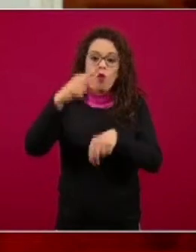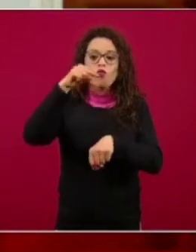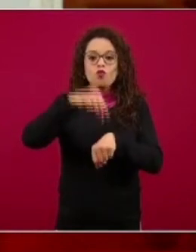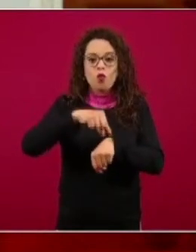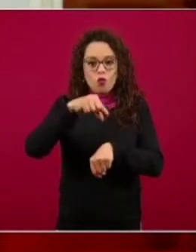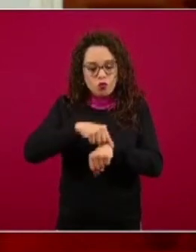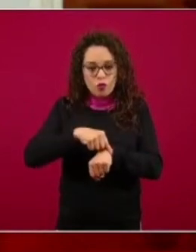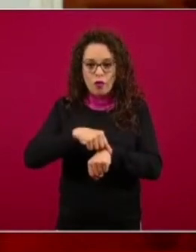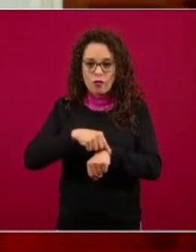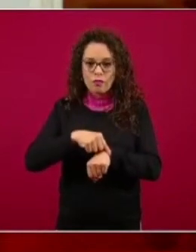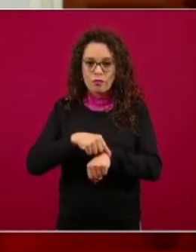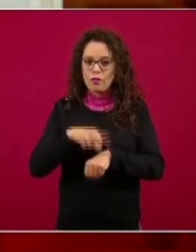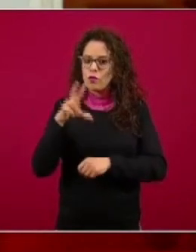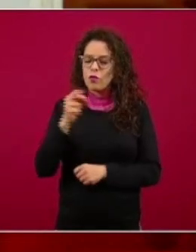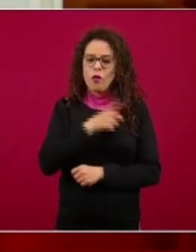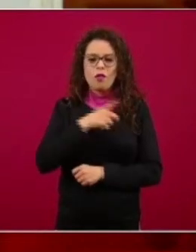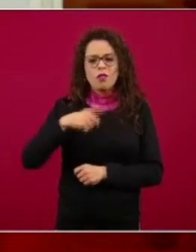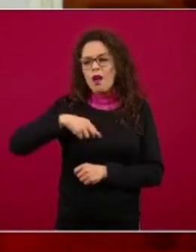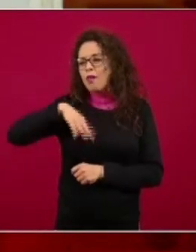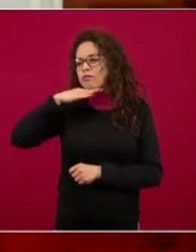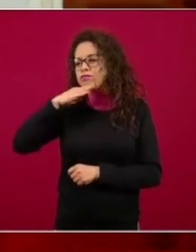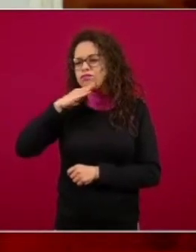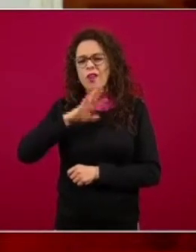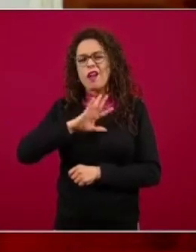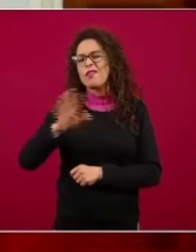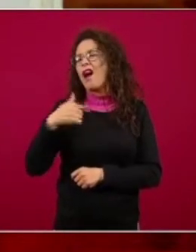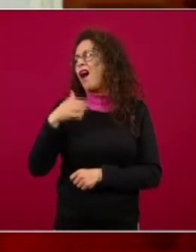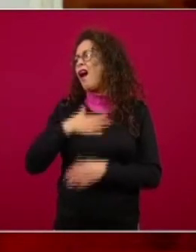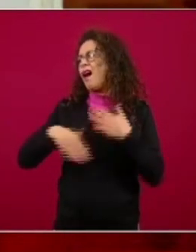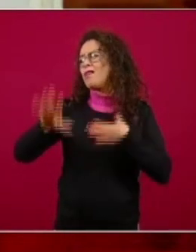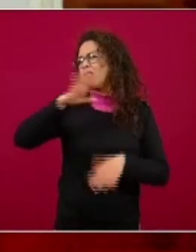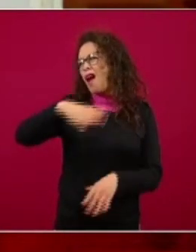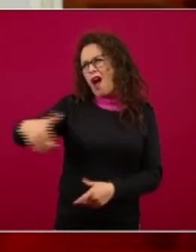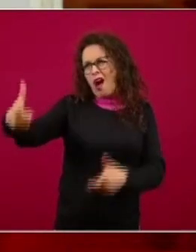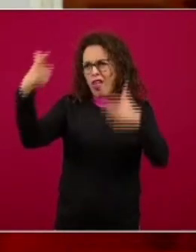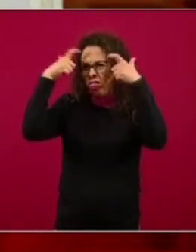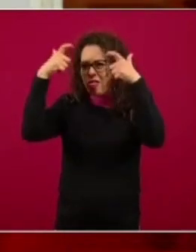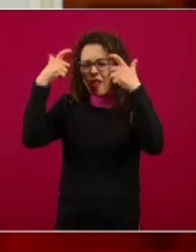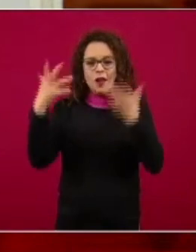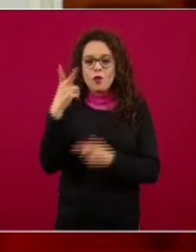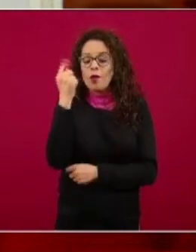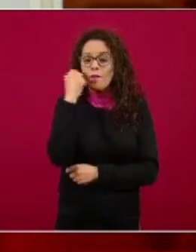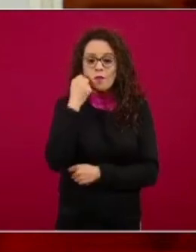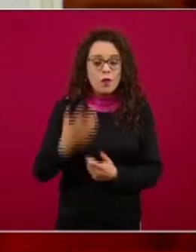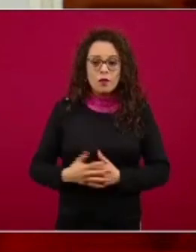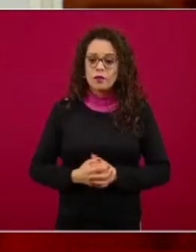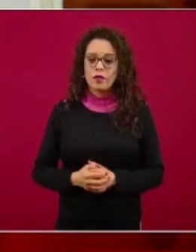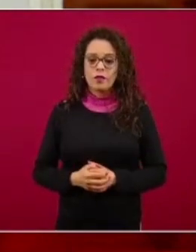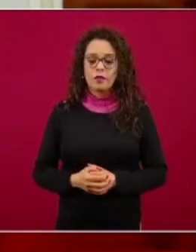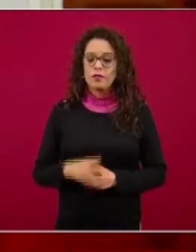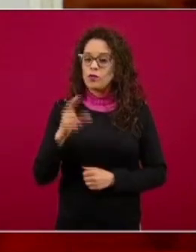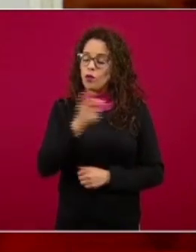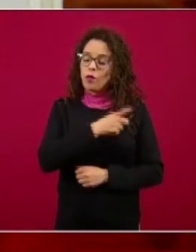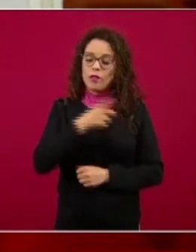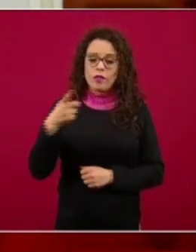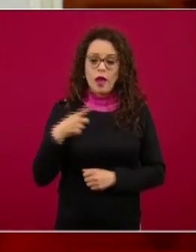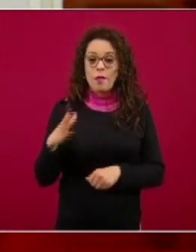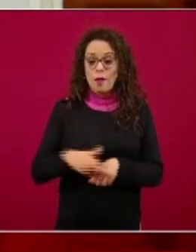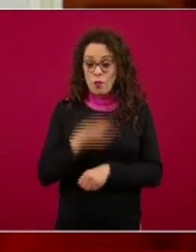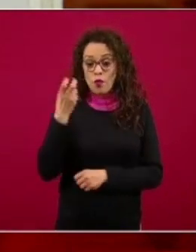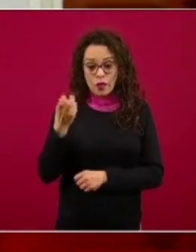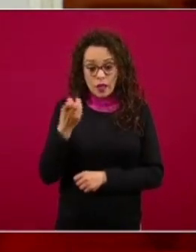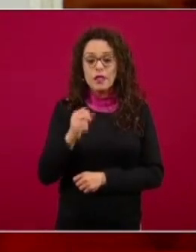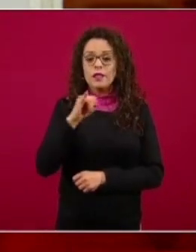sigamos adelante haciendo todo el esfuerzo que podamos porque esa es la manera de poder lograr los mejores